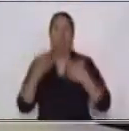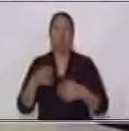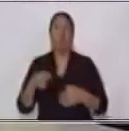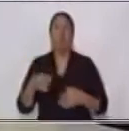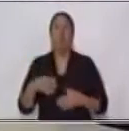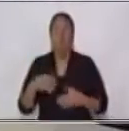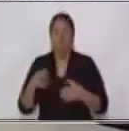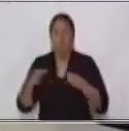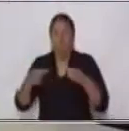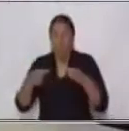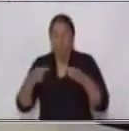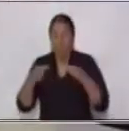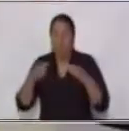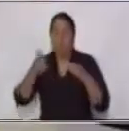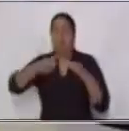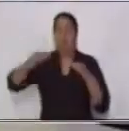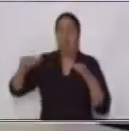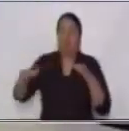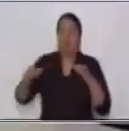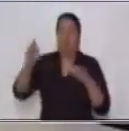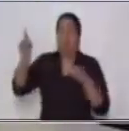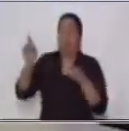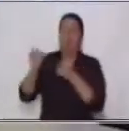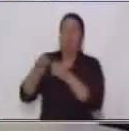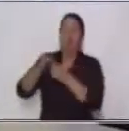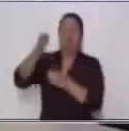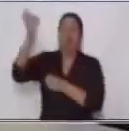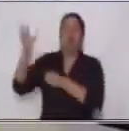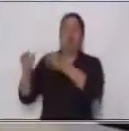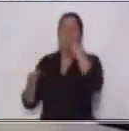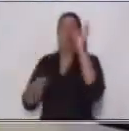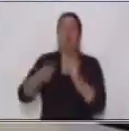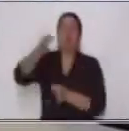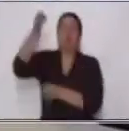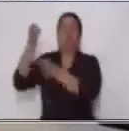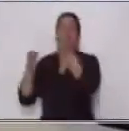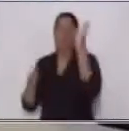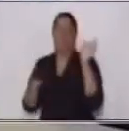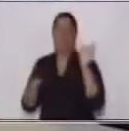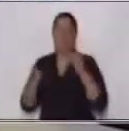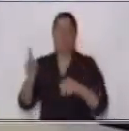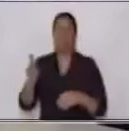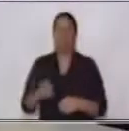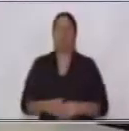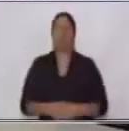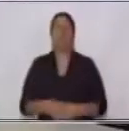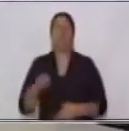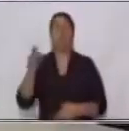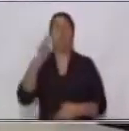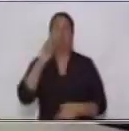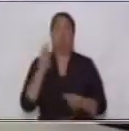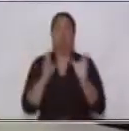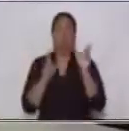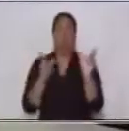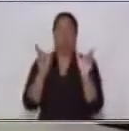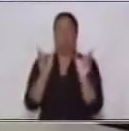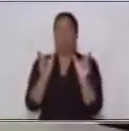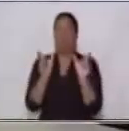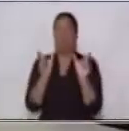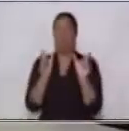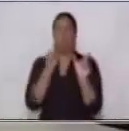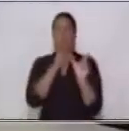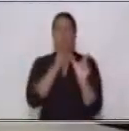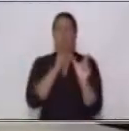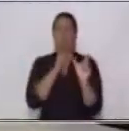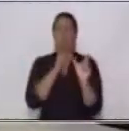posee un sujeto y el predicado es lo que continúa si si tú analizas la oración el gato